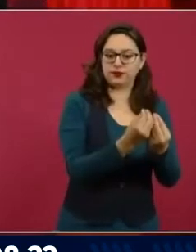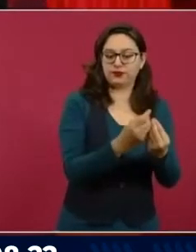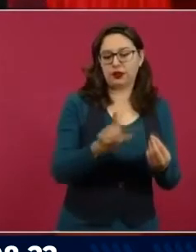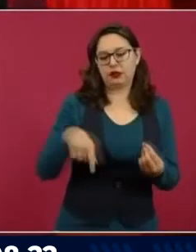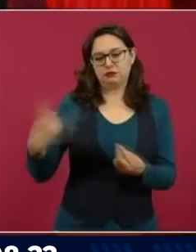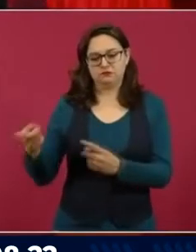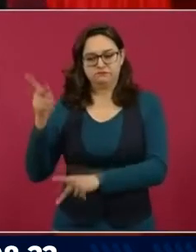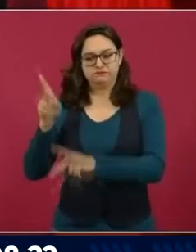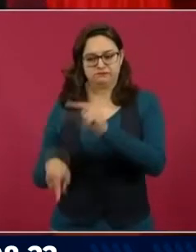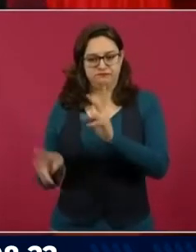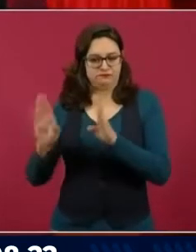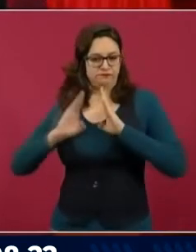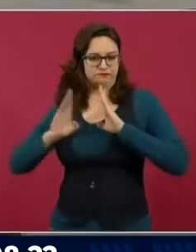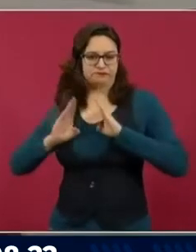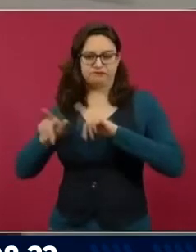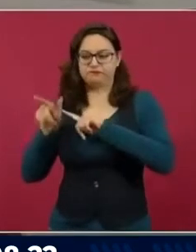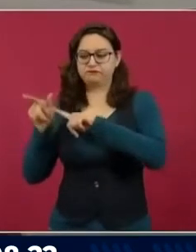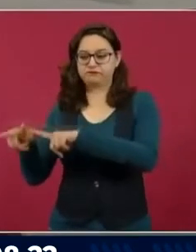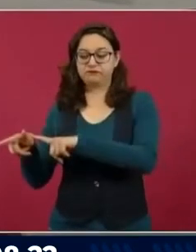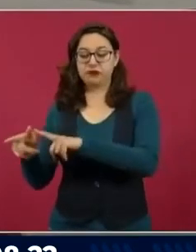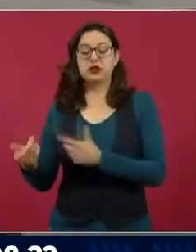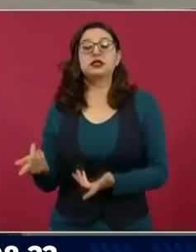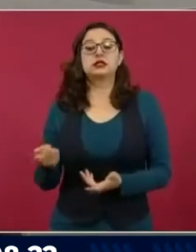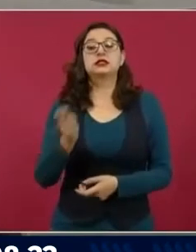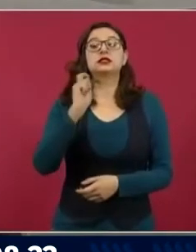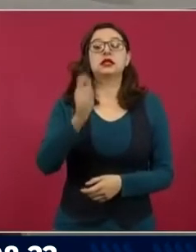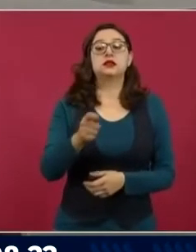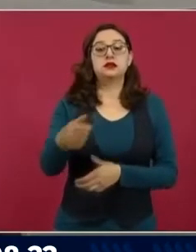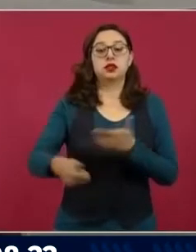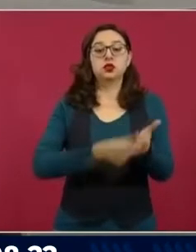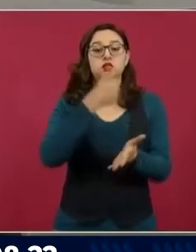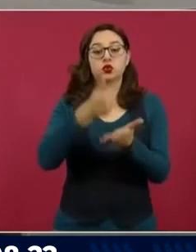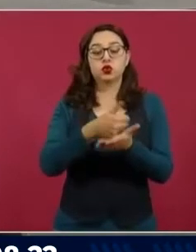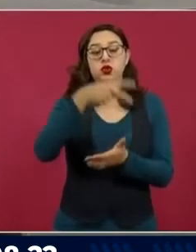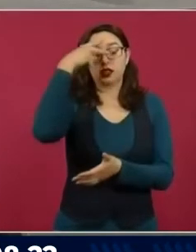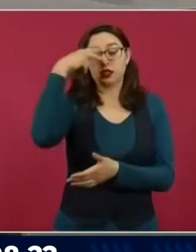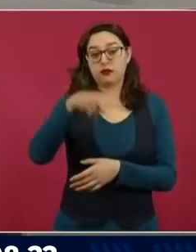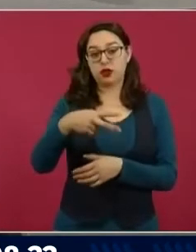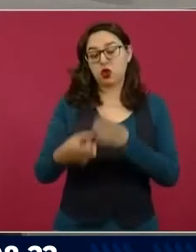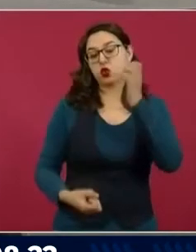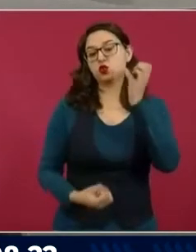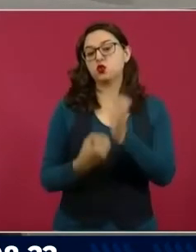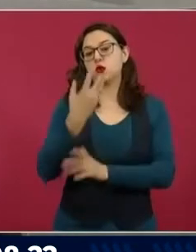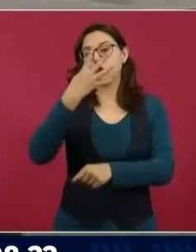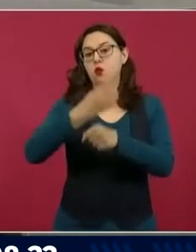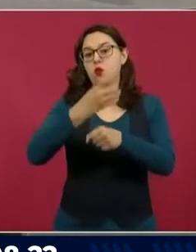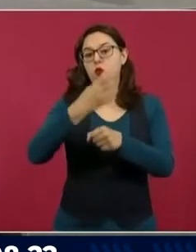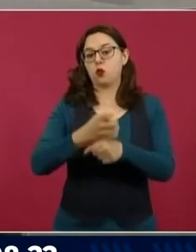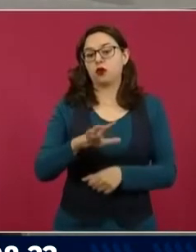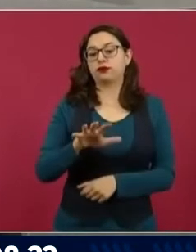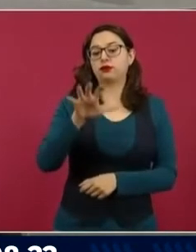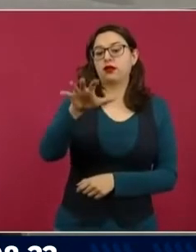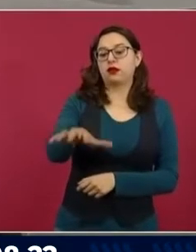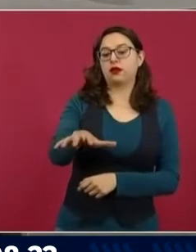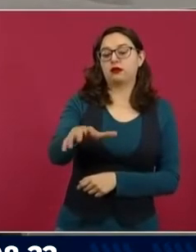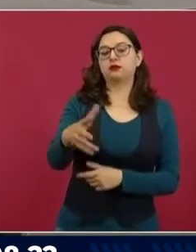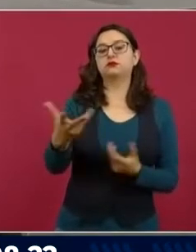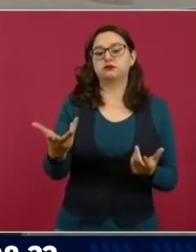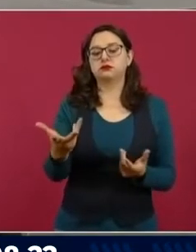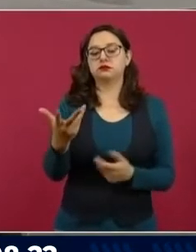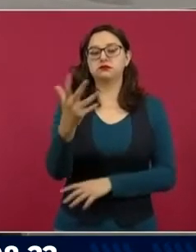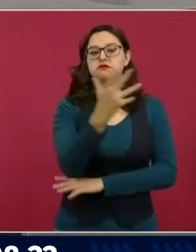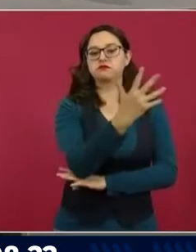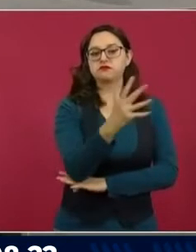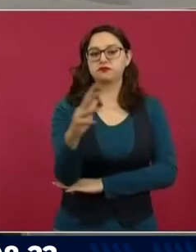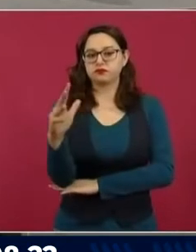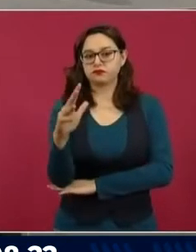2018 Chapultepec tenía 656 hectáreas en tres secciones y en 2019 se le agregaron